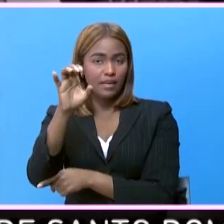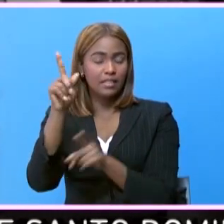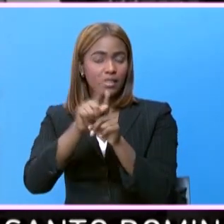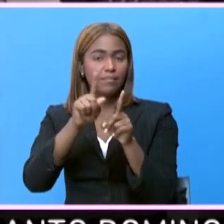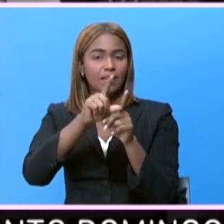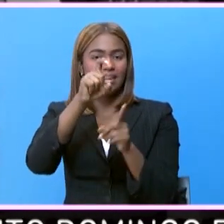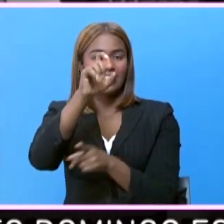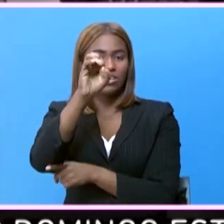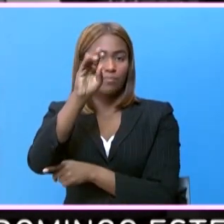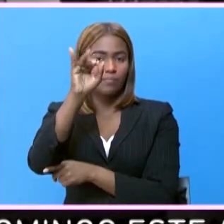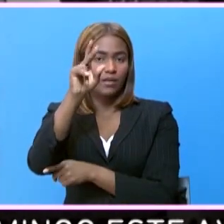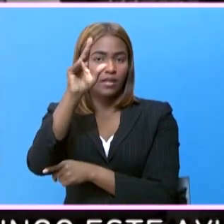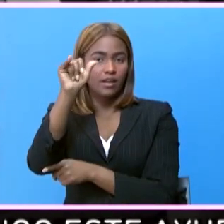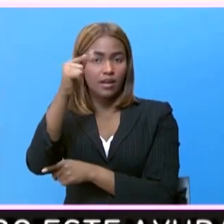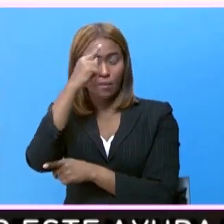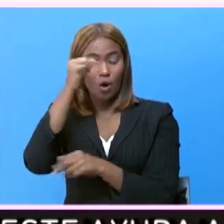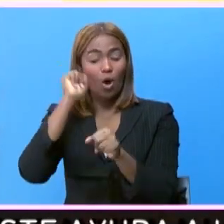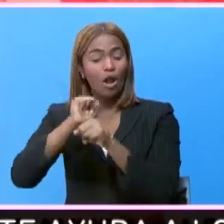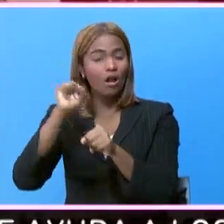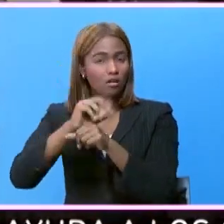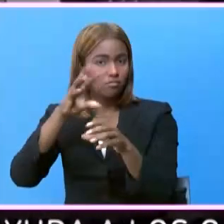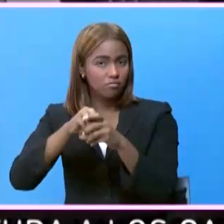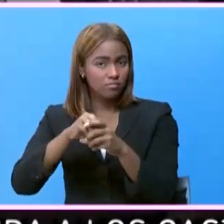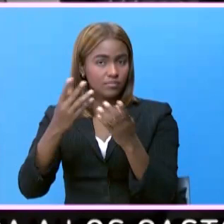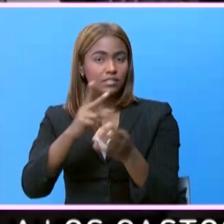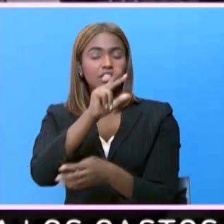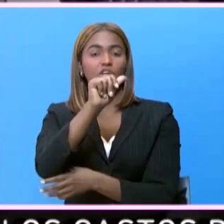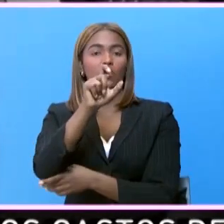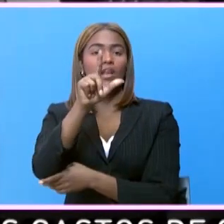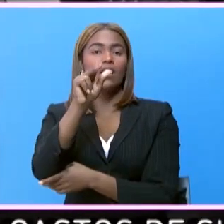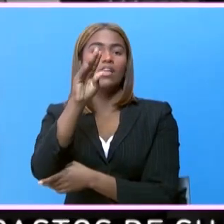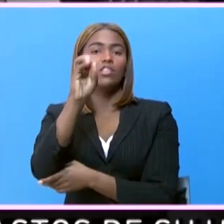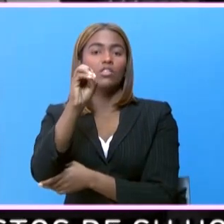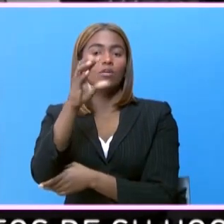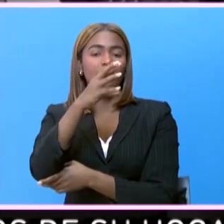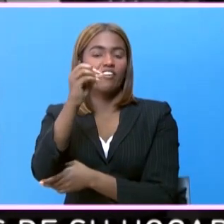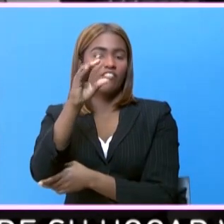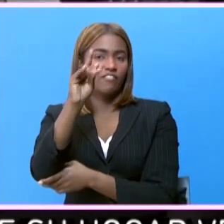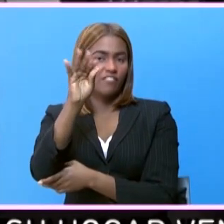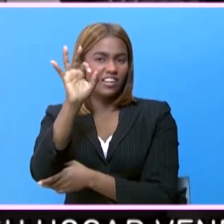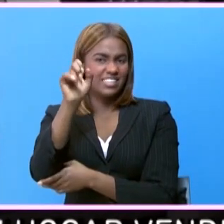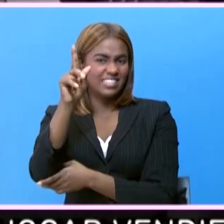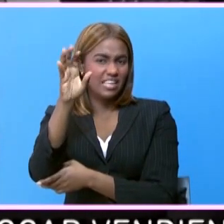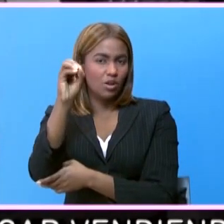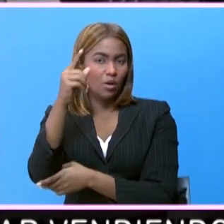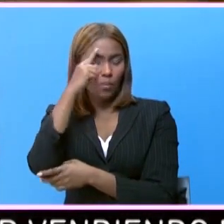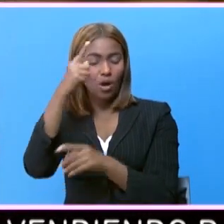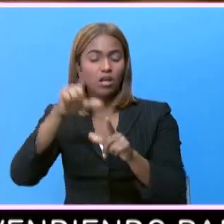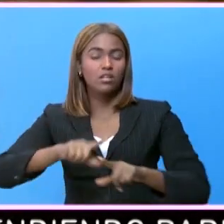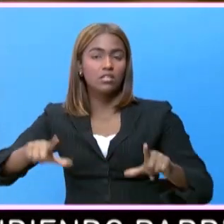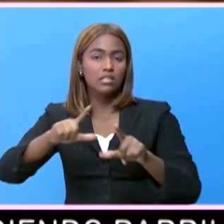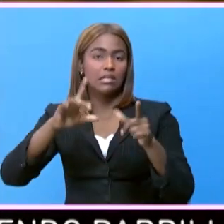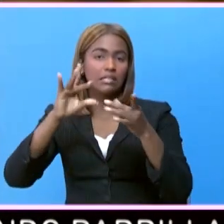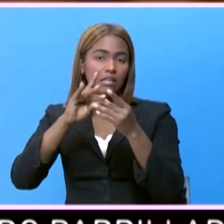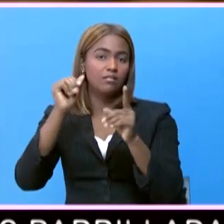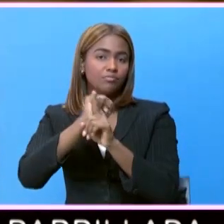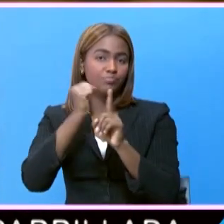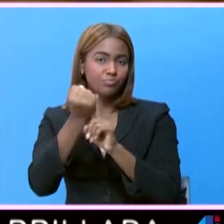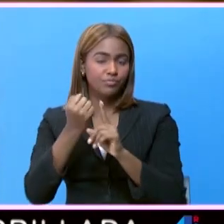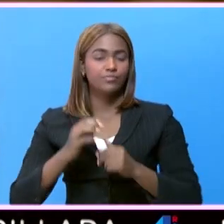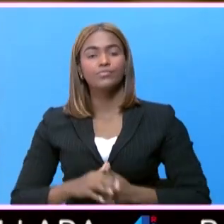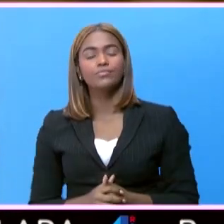Xiomara Guante por el laboral, Rolando Guzmán y Feliciano Lassen por el sector social.